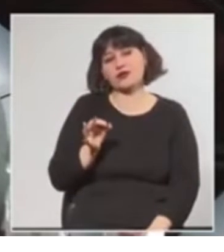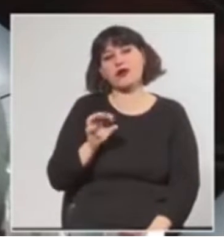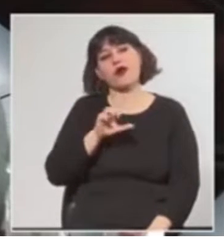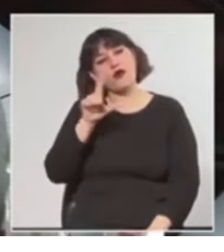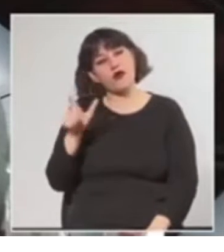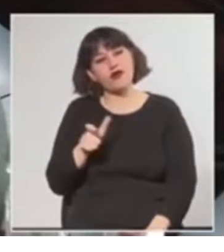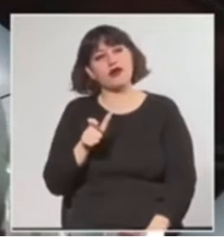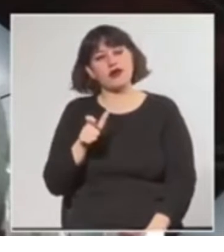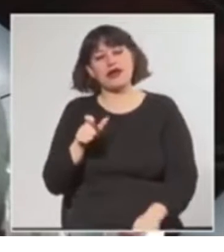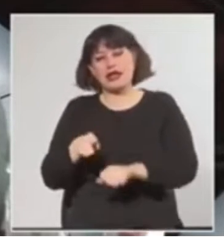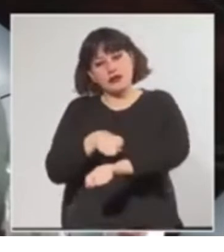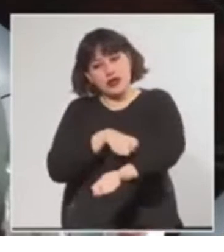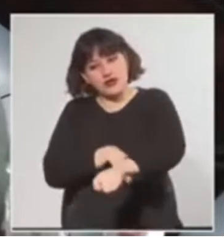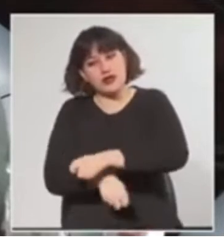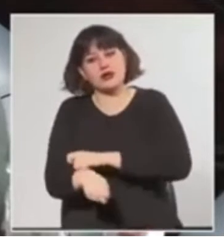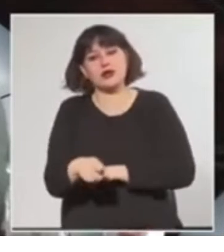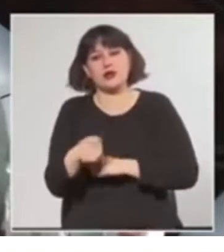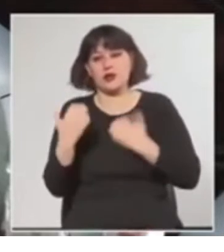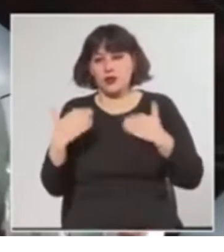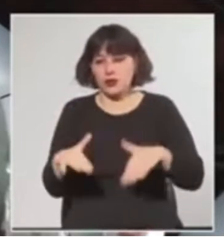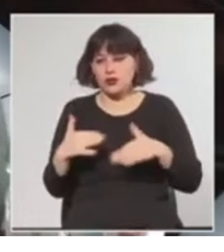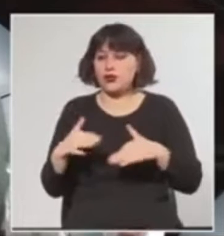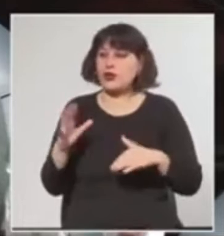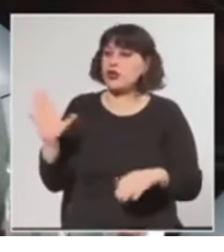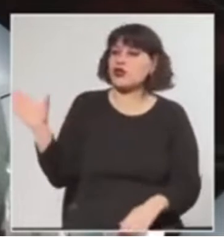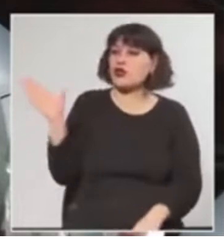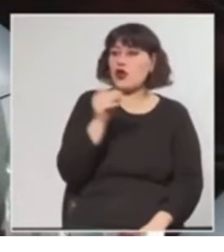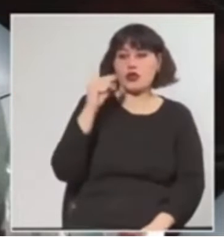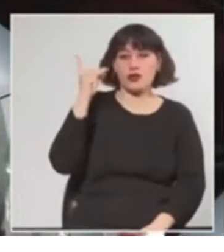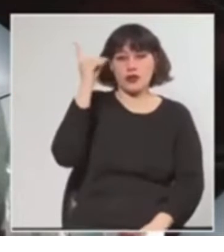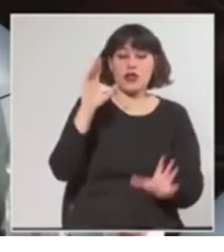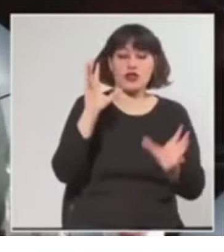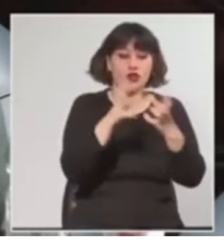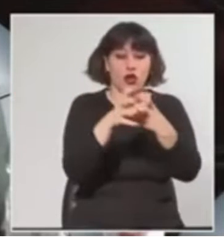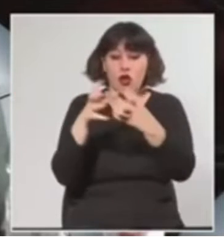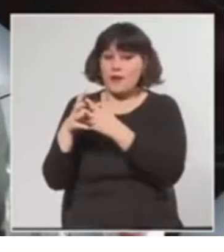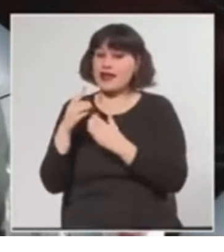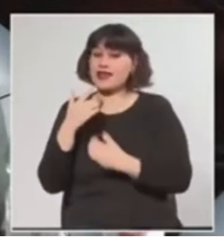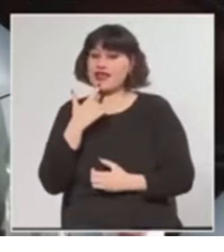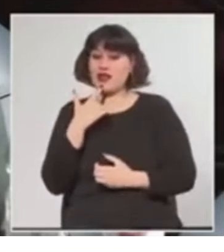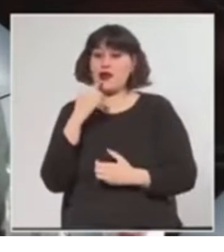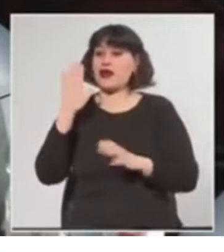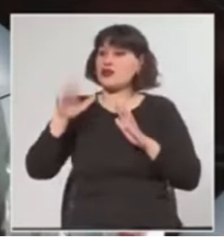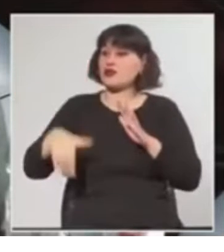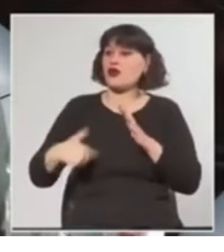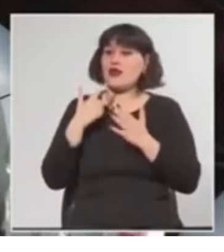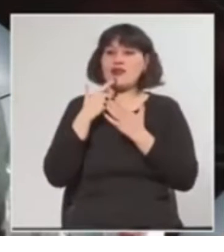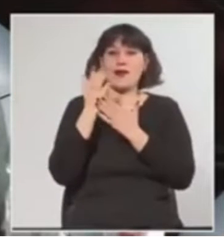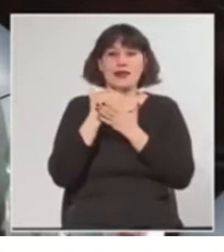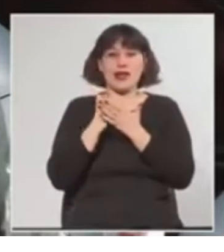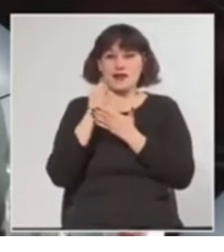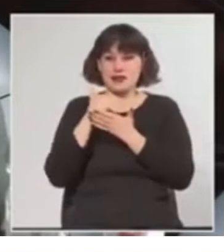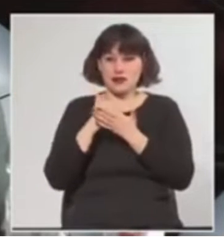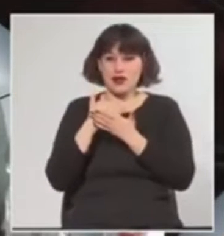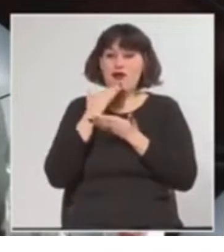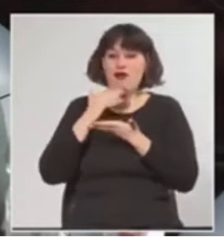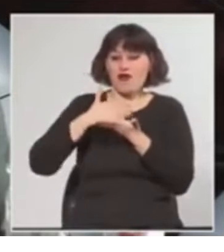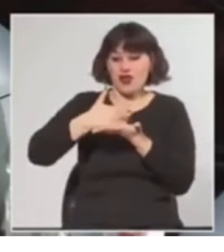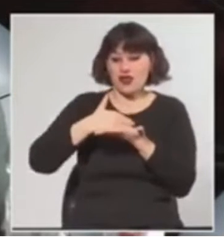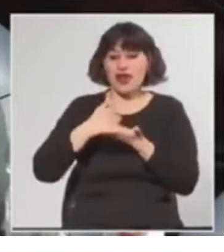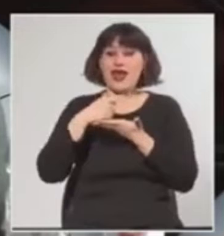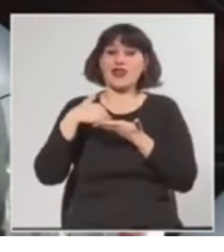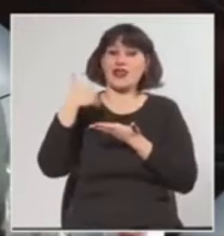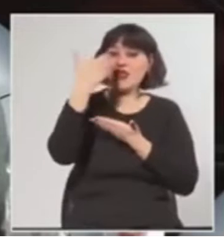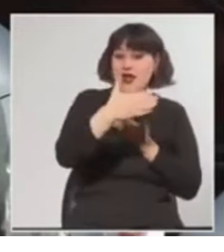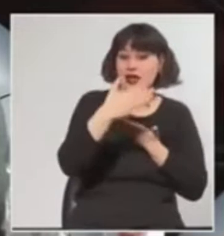importante esfuerzo de todos los diputados, de todos los partidos políticos de los departamentos de frontera, tanto con Brasil como con Argentina,